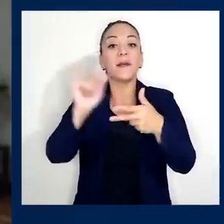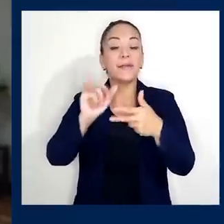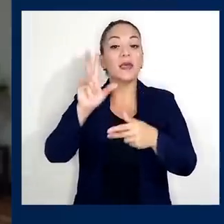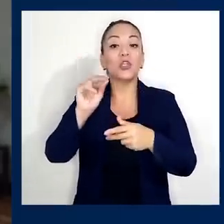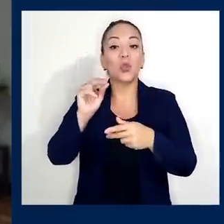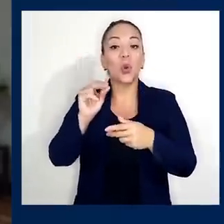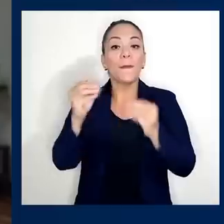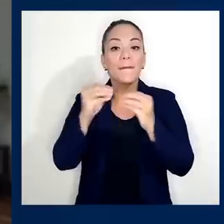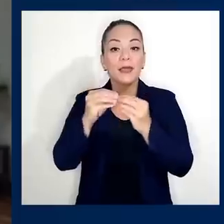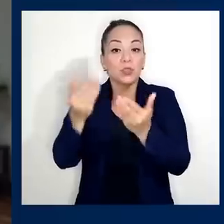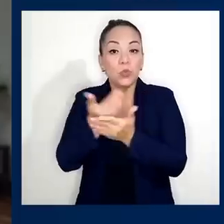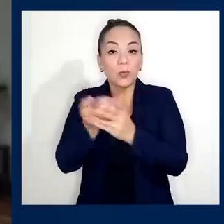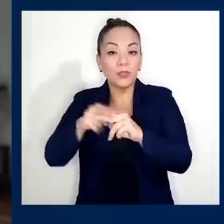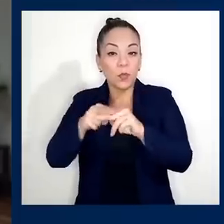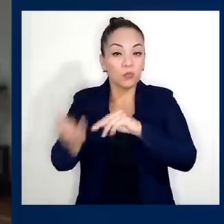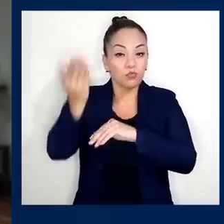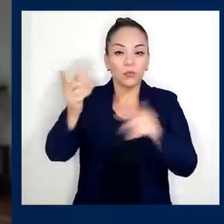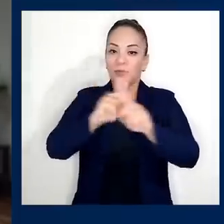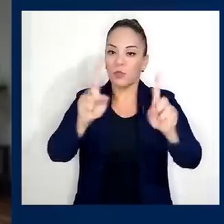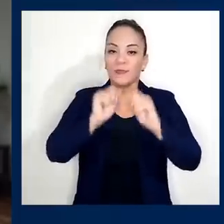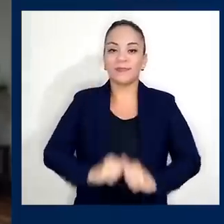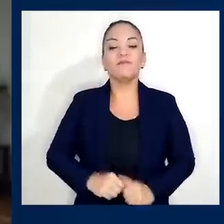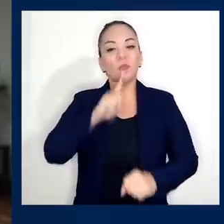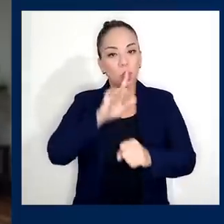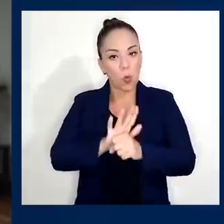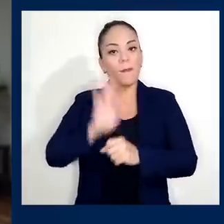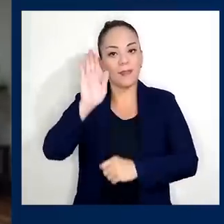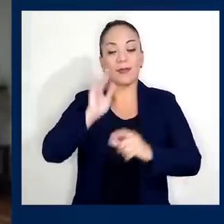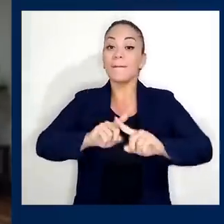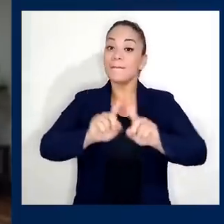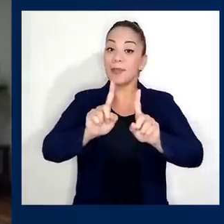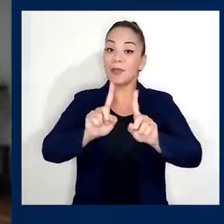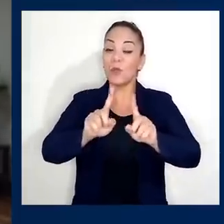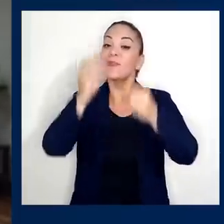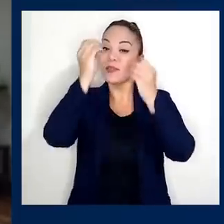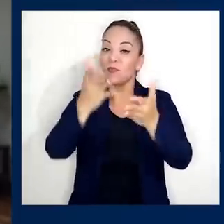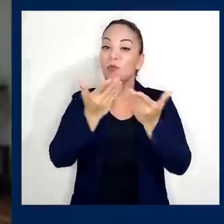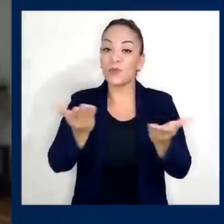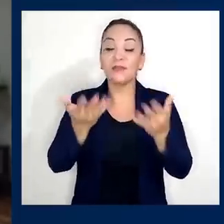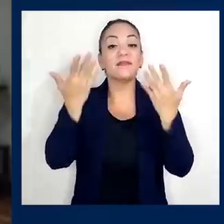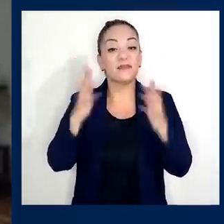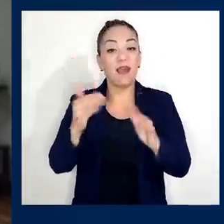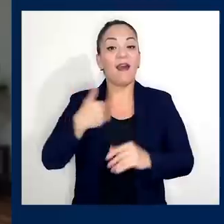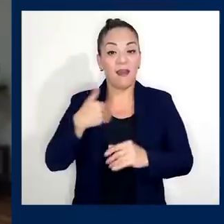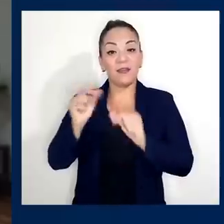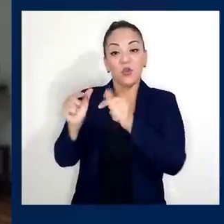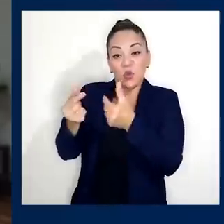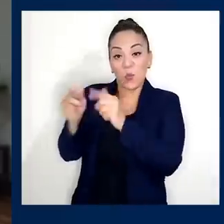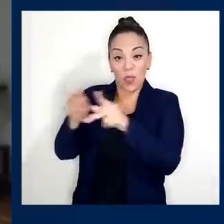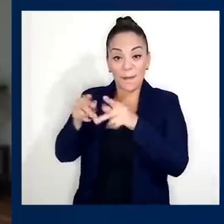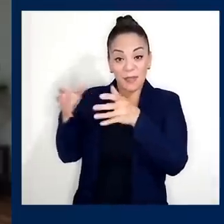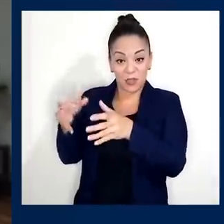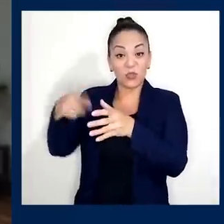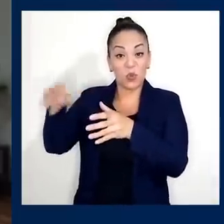Cumplo con mi palabra. Pero les vengo a advertir que ya salieron las voces del